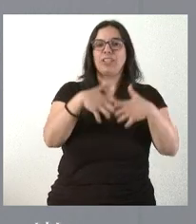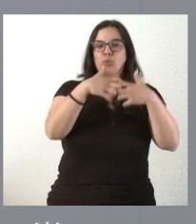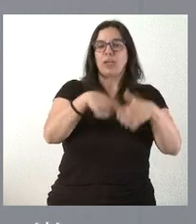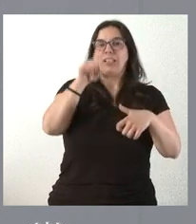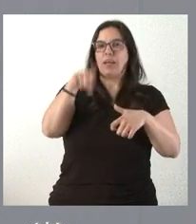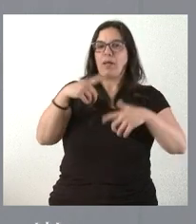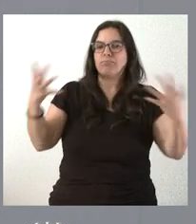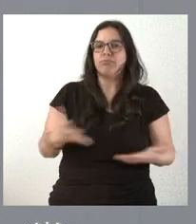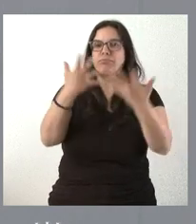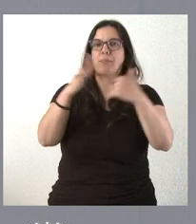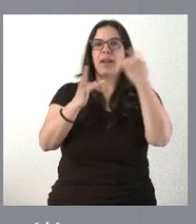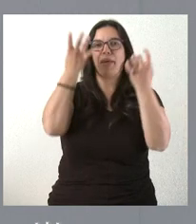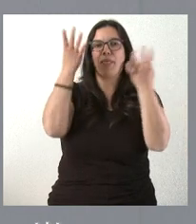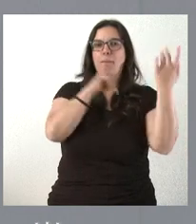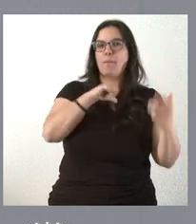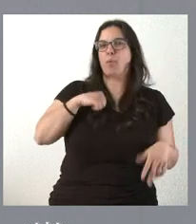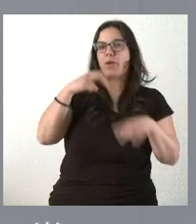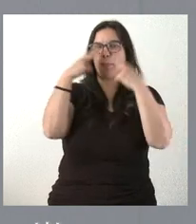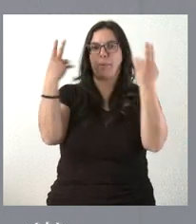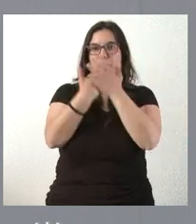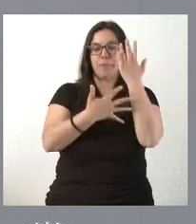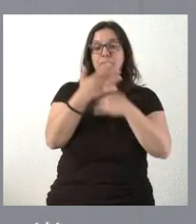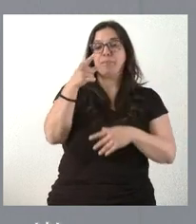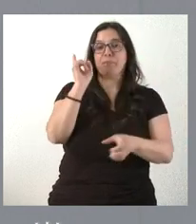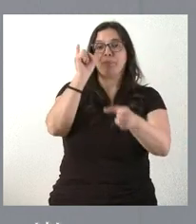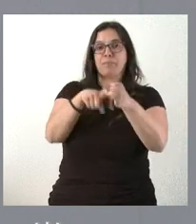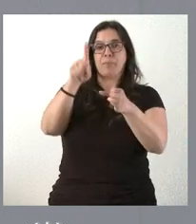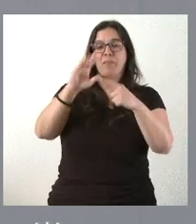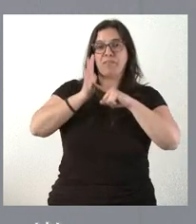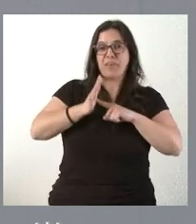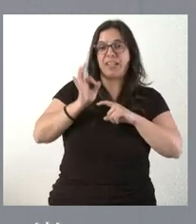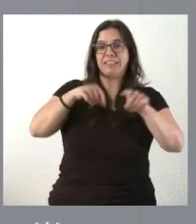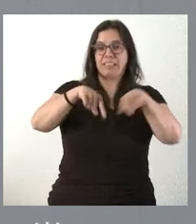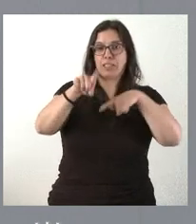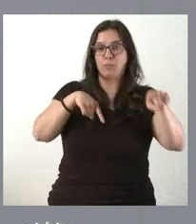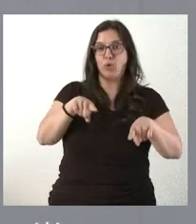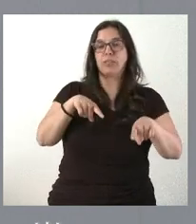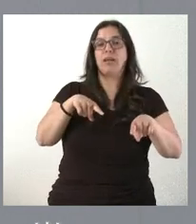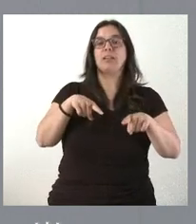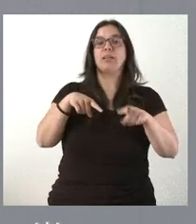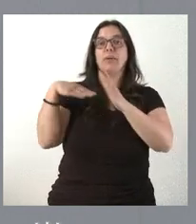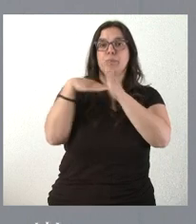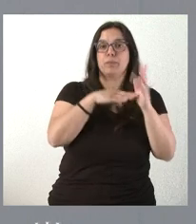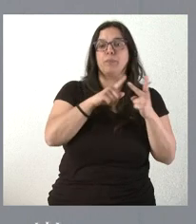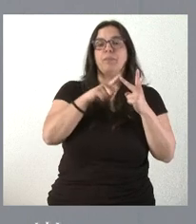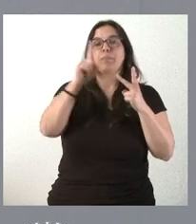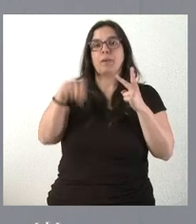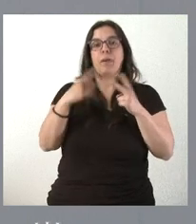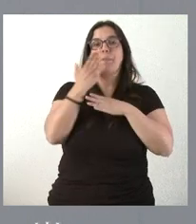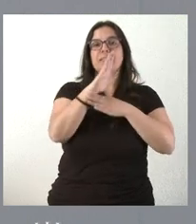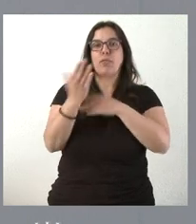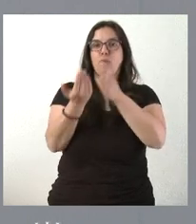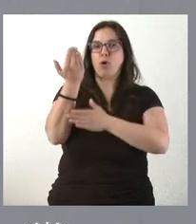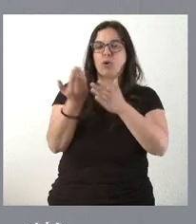privada. Bajo este paraguas de la subvención se encuentra la participación en ferias de transporte o logística, las presentaciones de